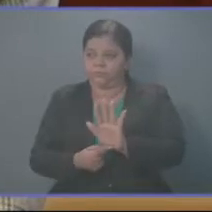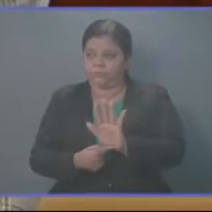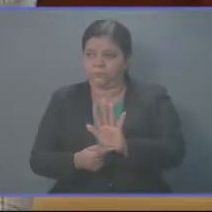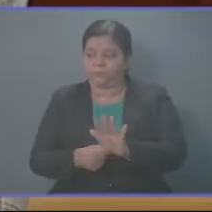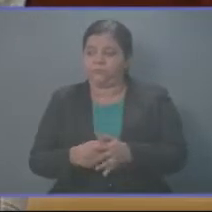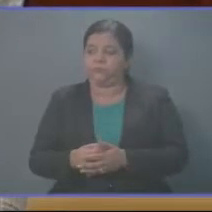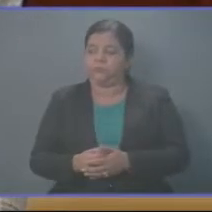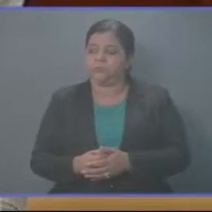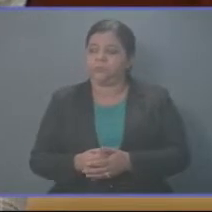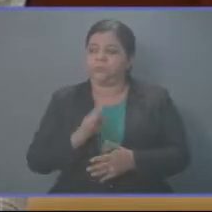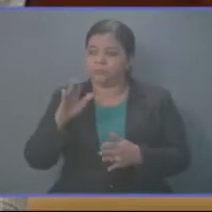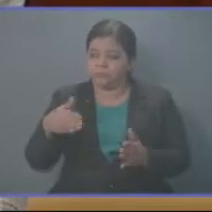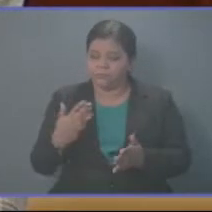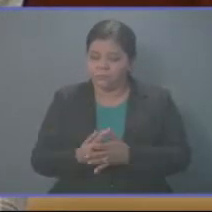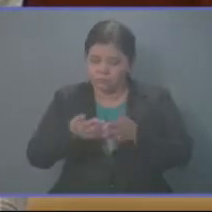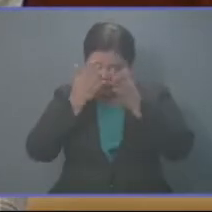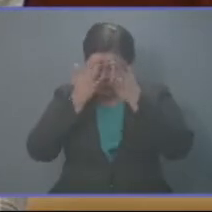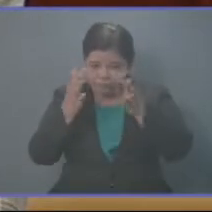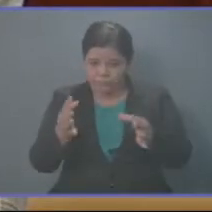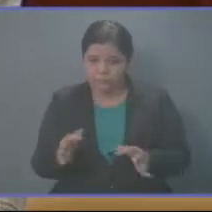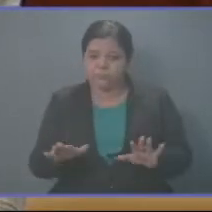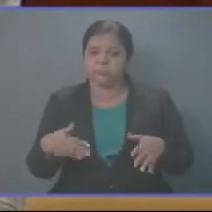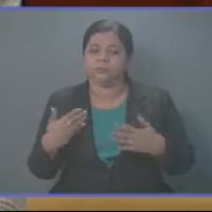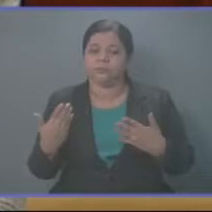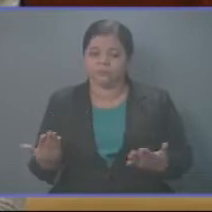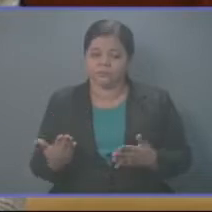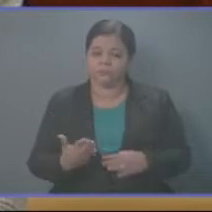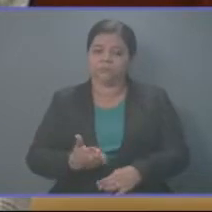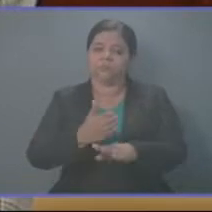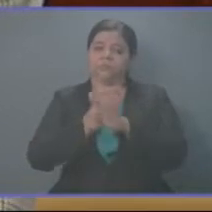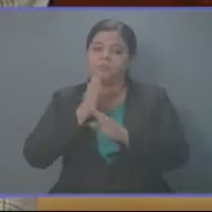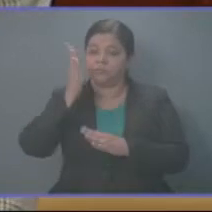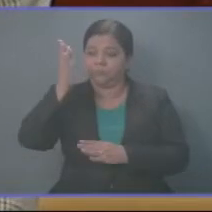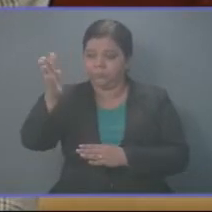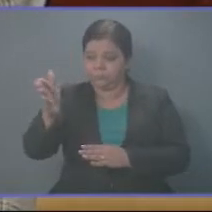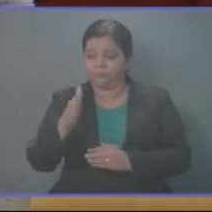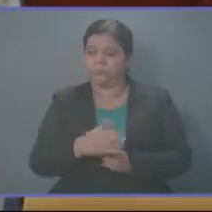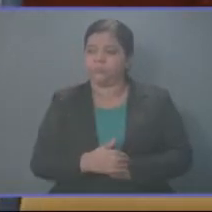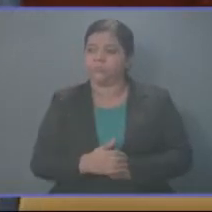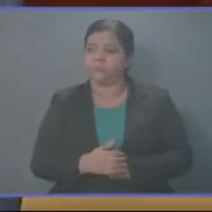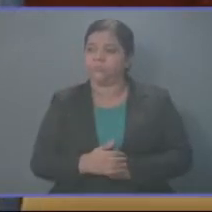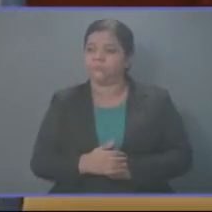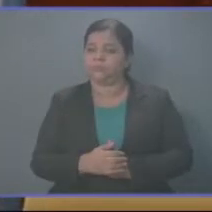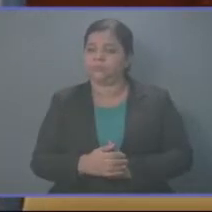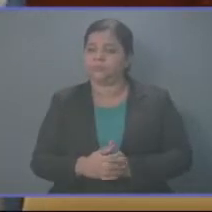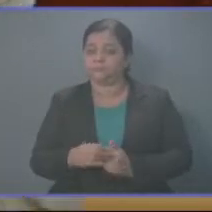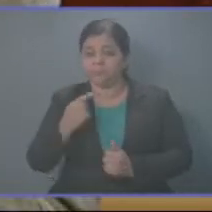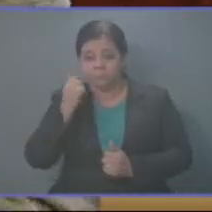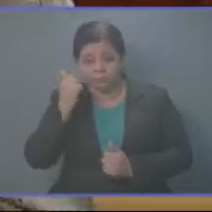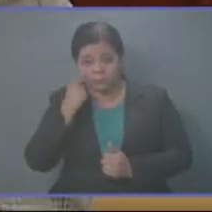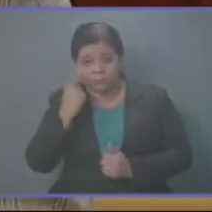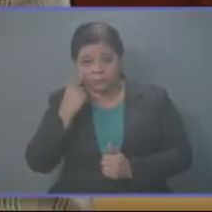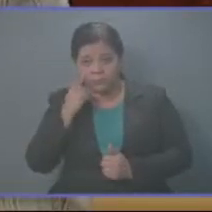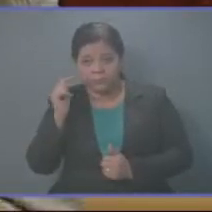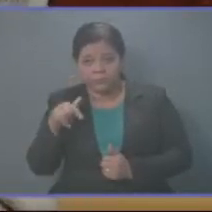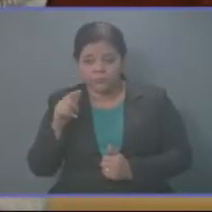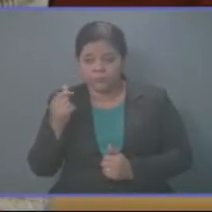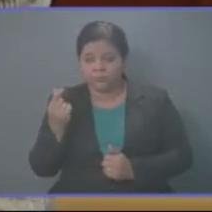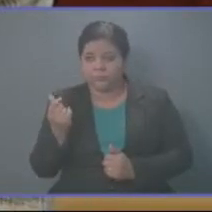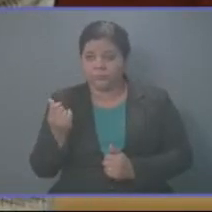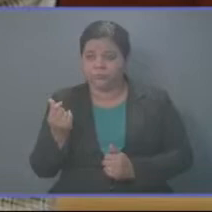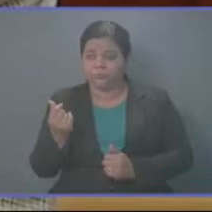aquellas medidas para la prevención, a donde se ocupaba esta